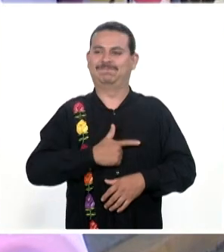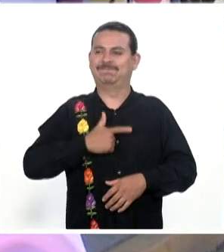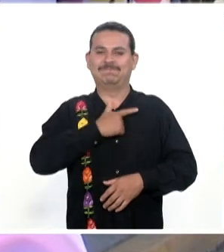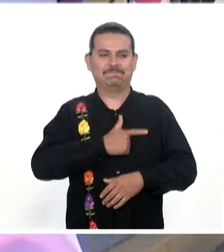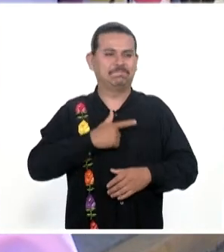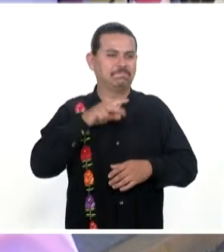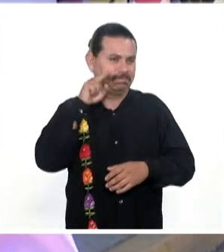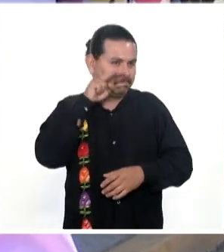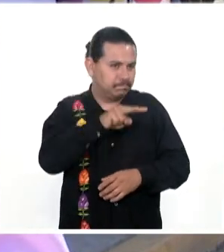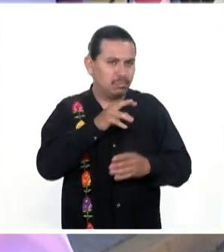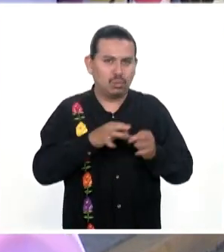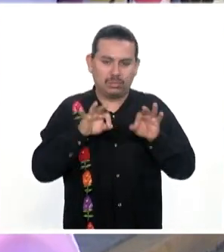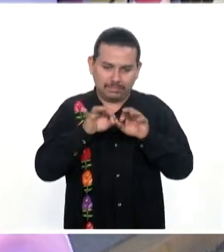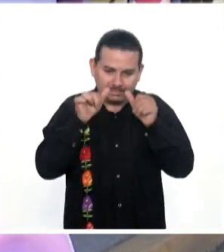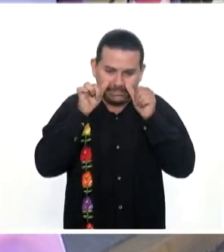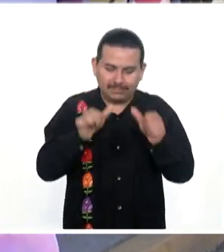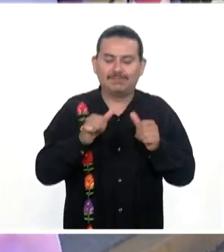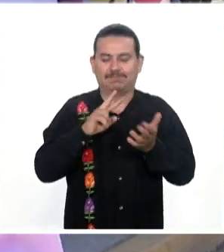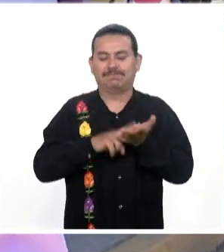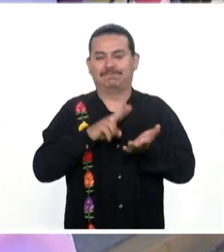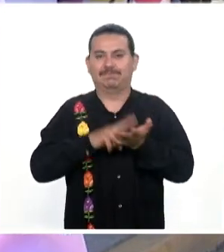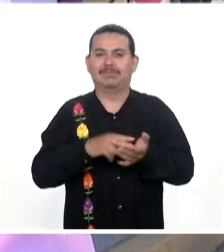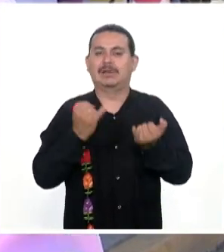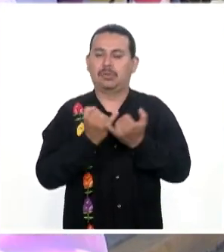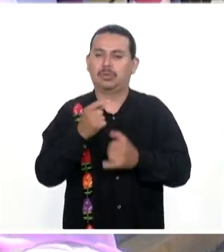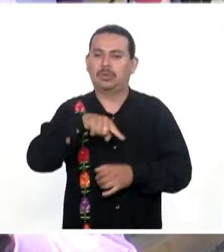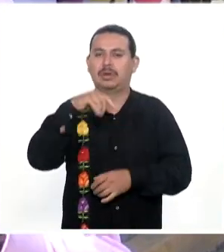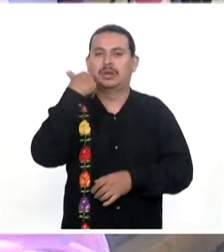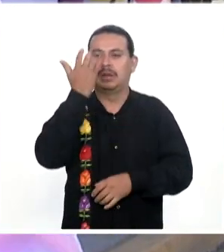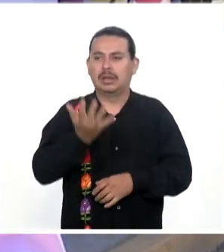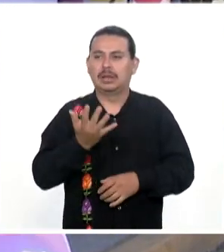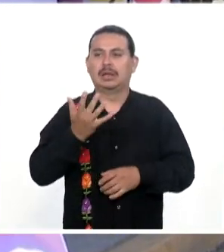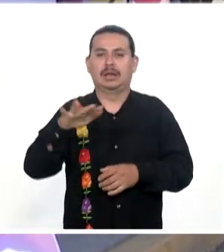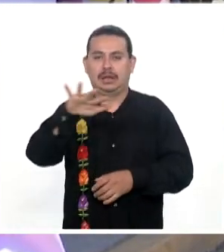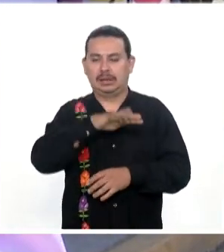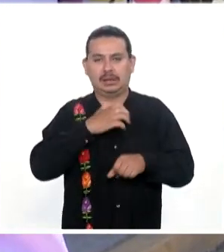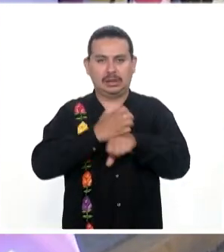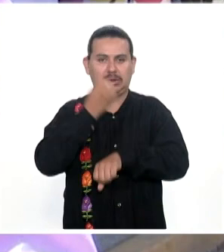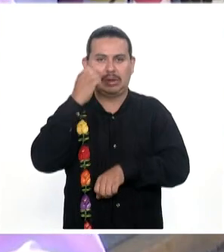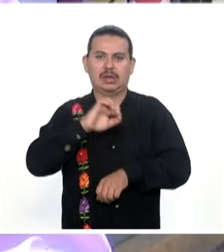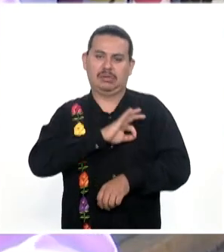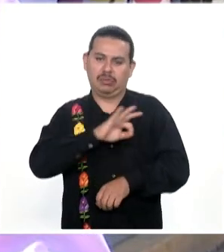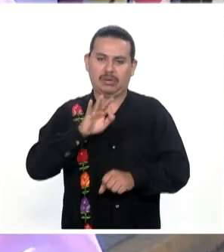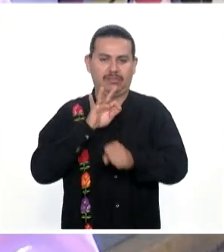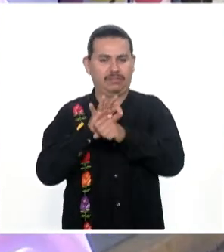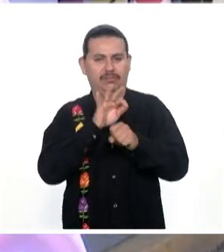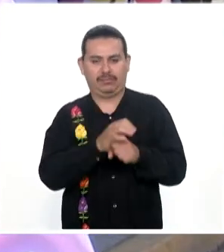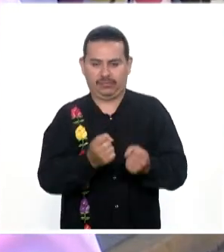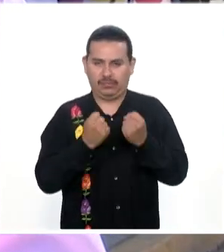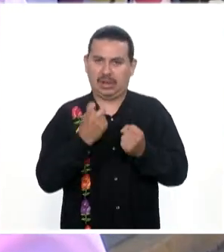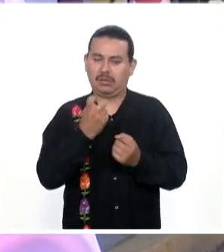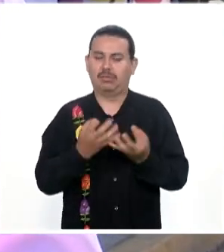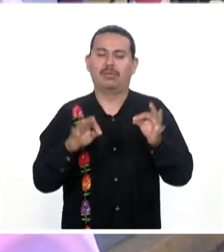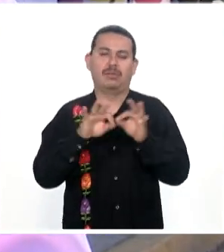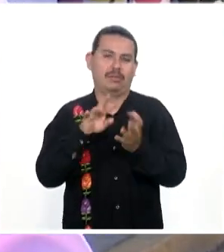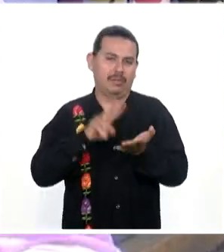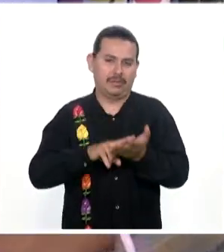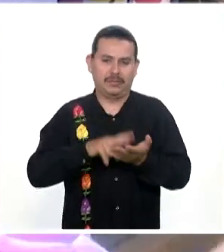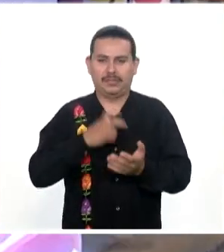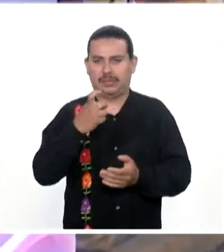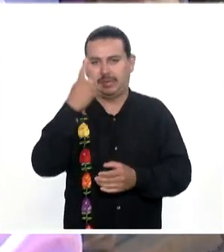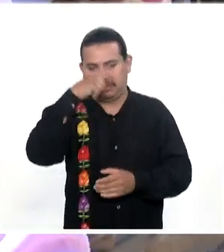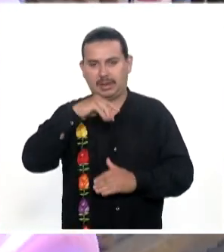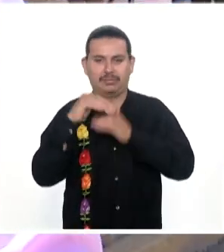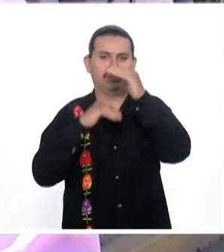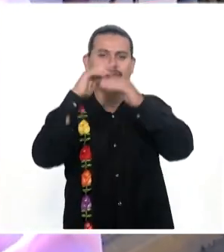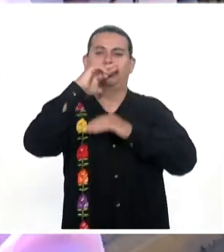conciencia Y también Buscamos Que la entidad Se siga Fortaleciendo Para nosotros Es súper importante En nuestro